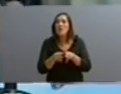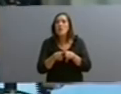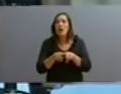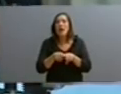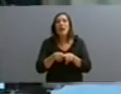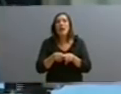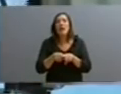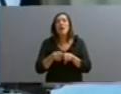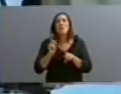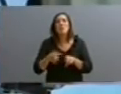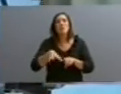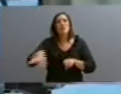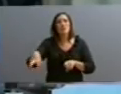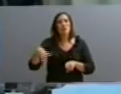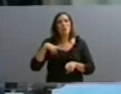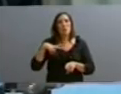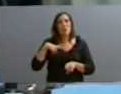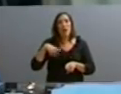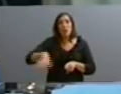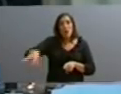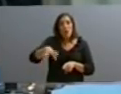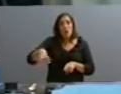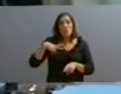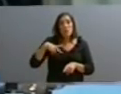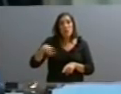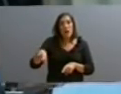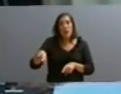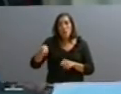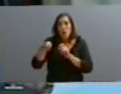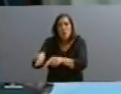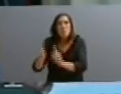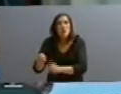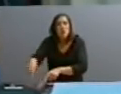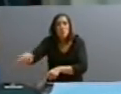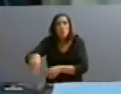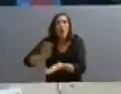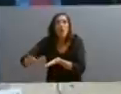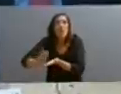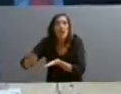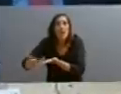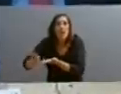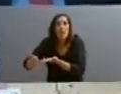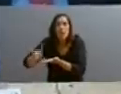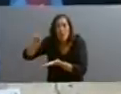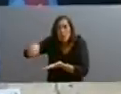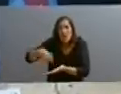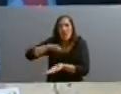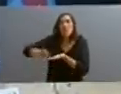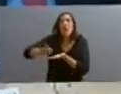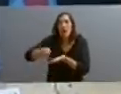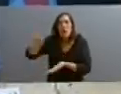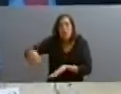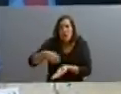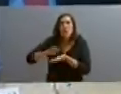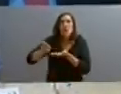privado. No es que el sector privado se endeudó, porque esto es el problema. El sector privado también se endeudaba, y se